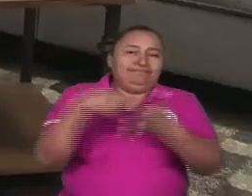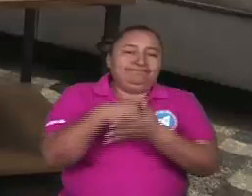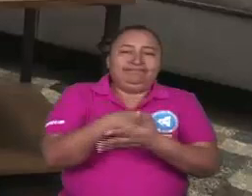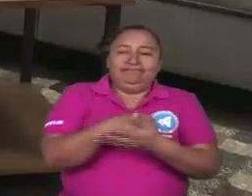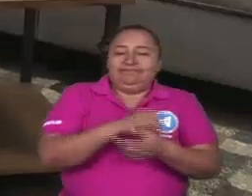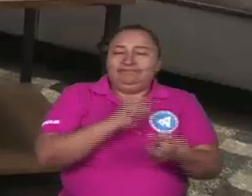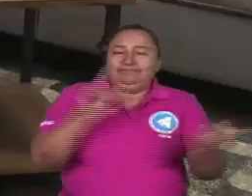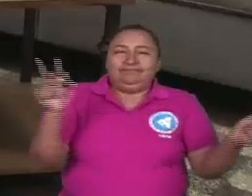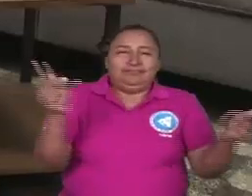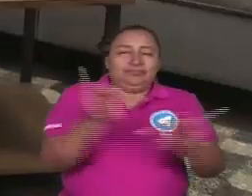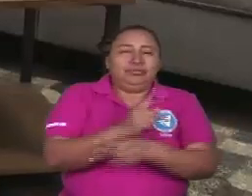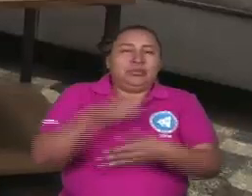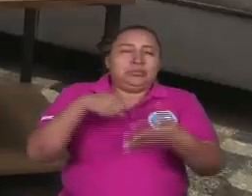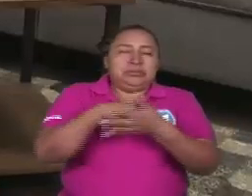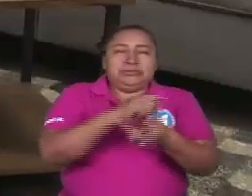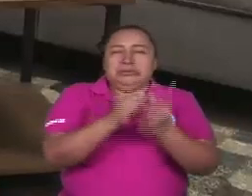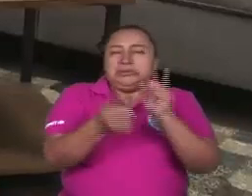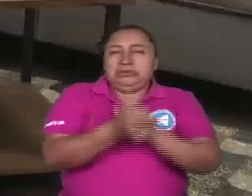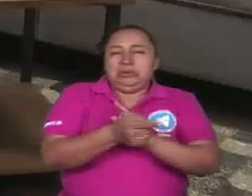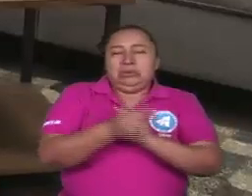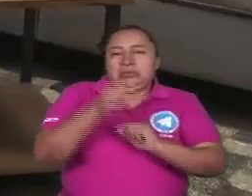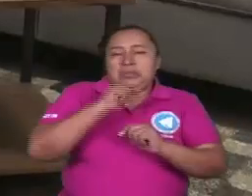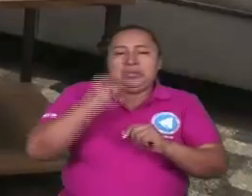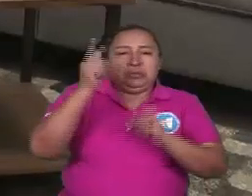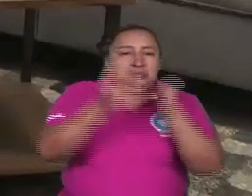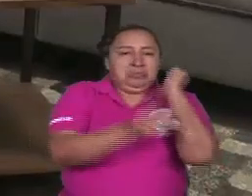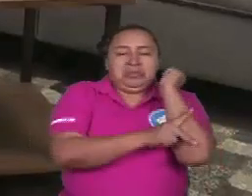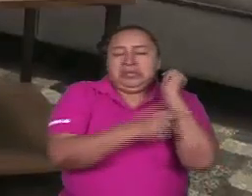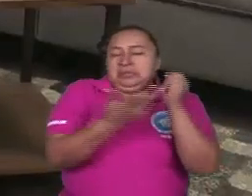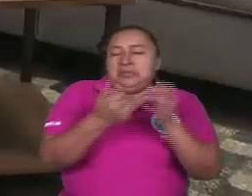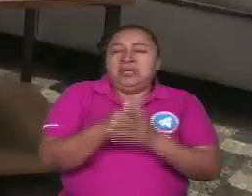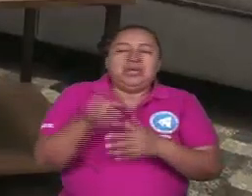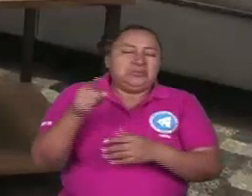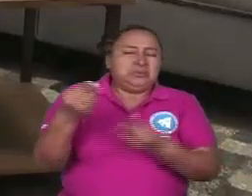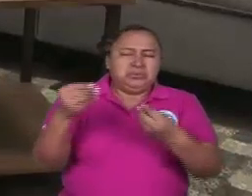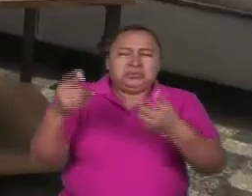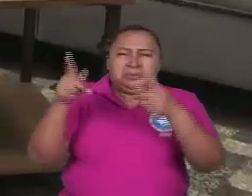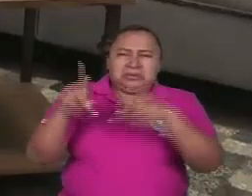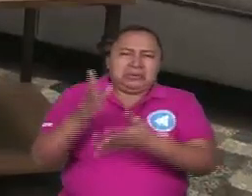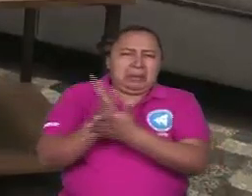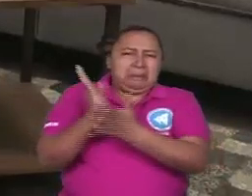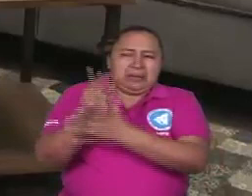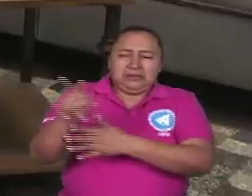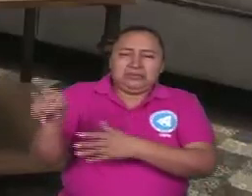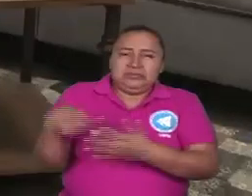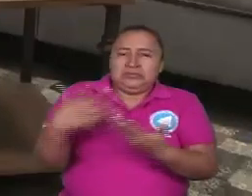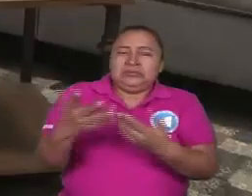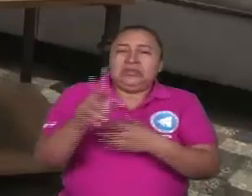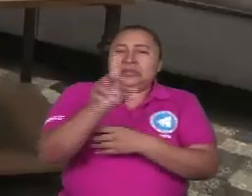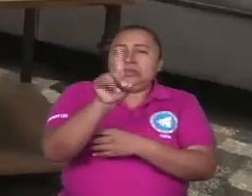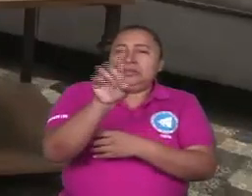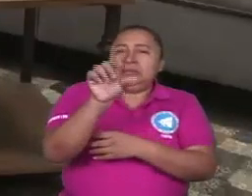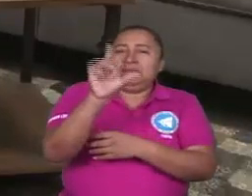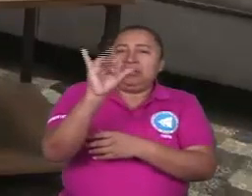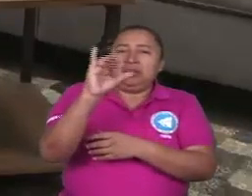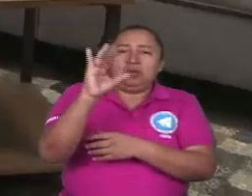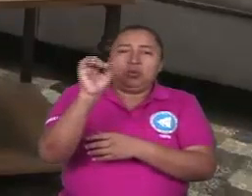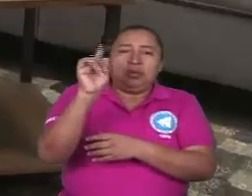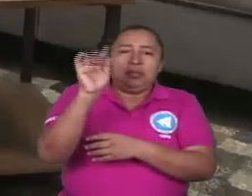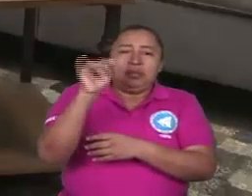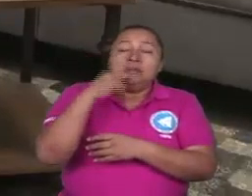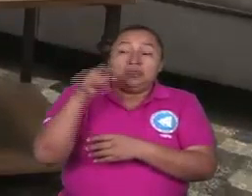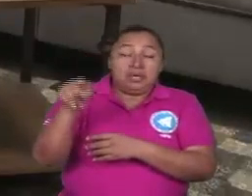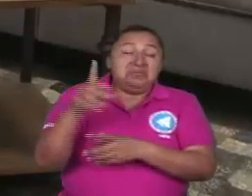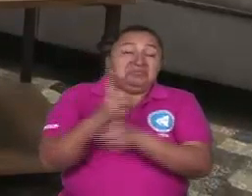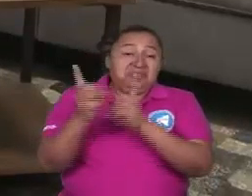criminal, golpe de Estado, porque son criminales y un montón de delincuentes, un montón de delincuentes que tienen que responder ante la justicia.